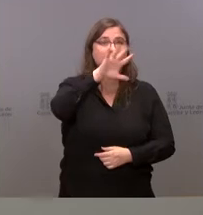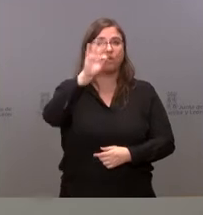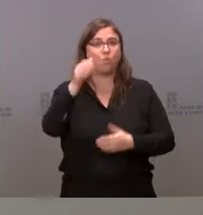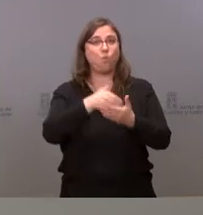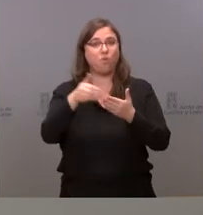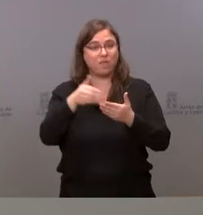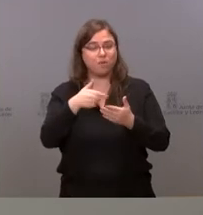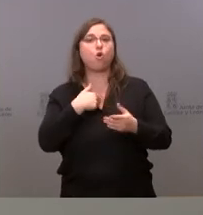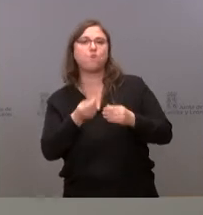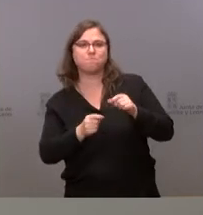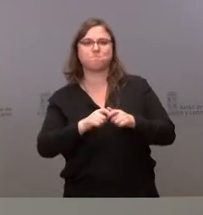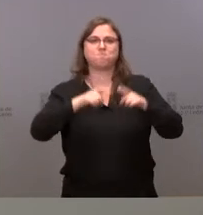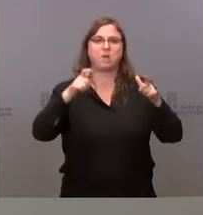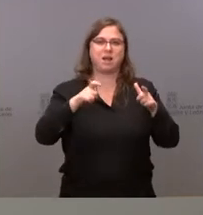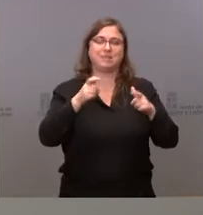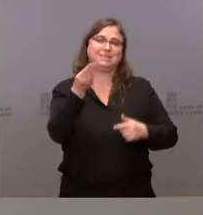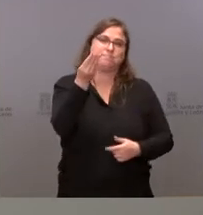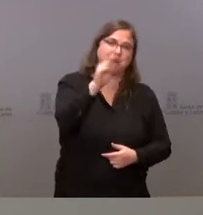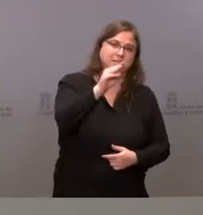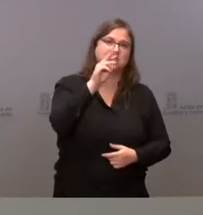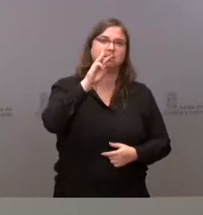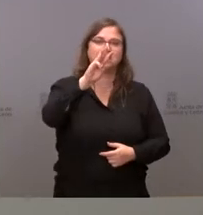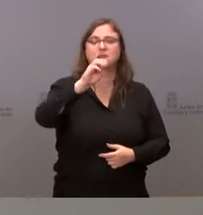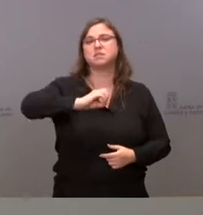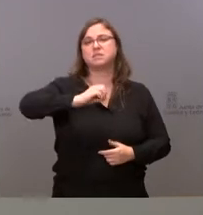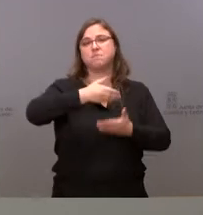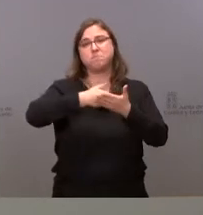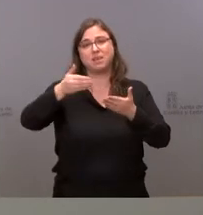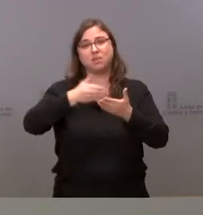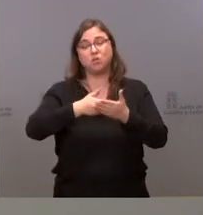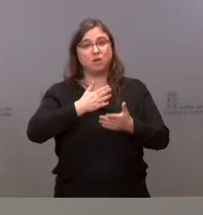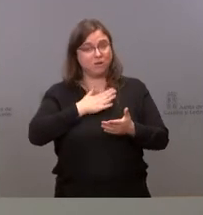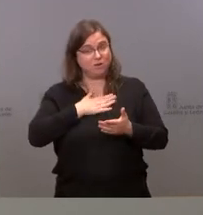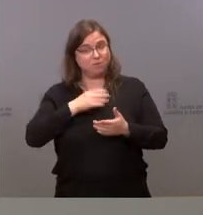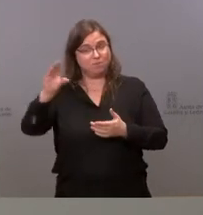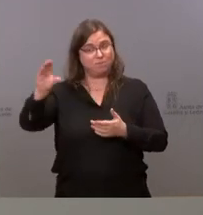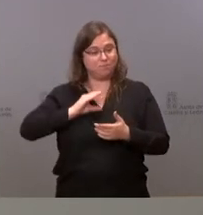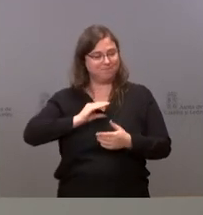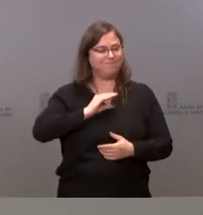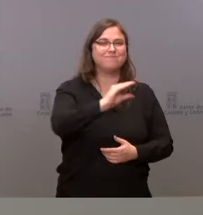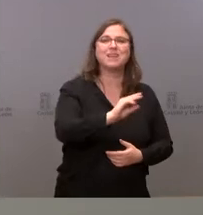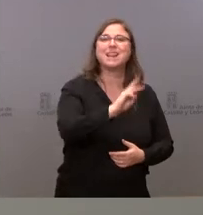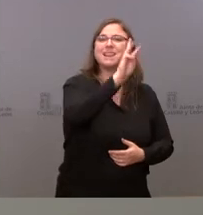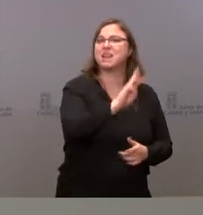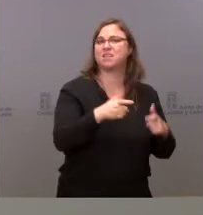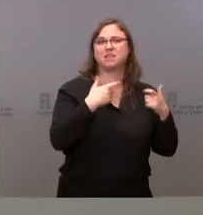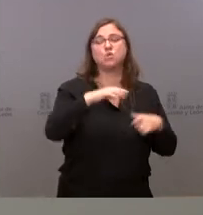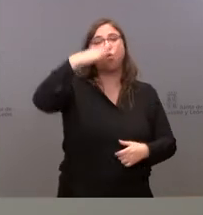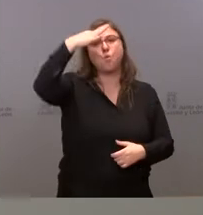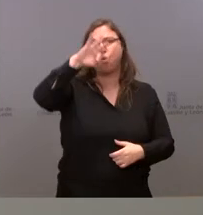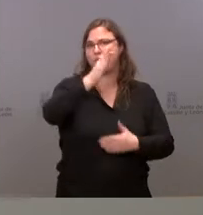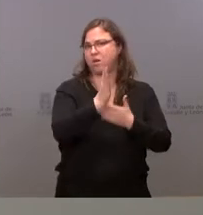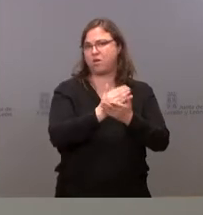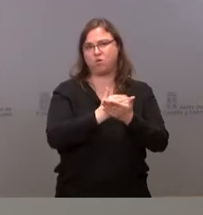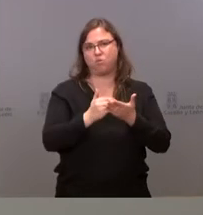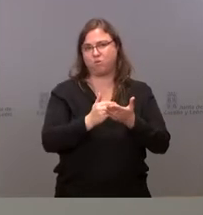incrementamos en otros 3 millones la parte destinada al tercer sector. Fuimos la única comunidad que